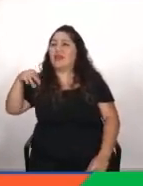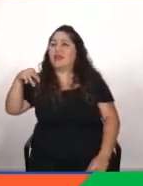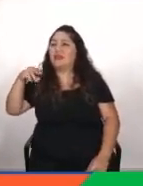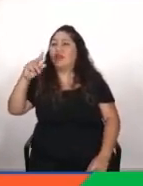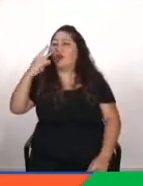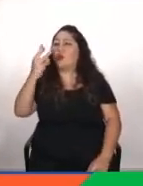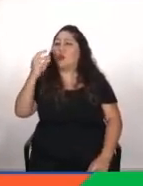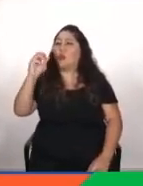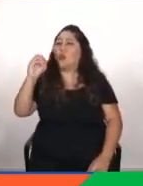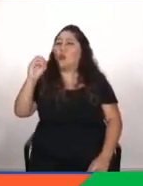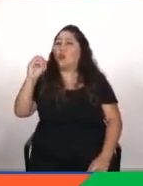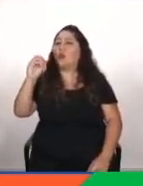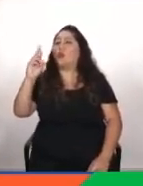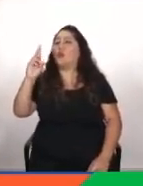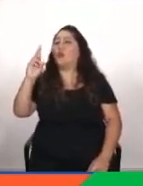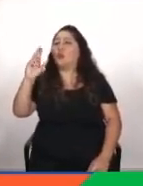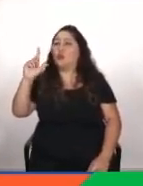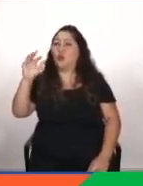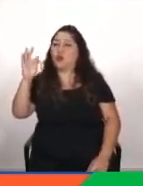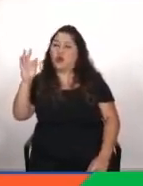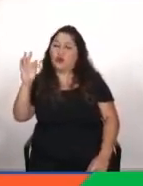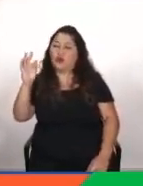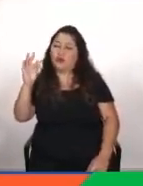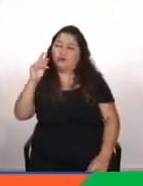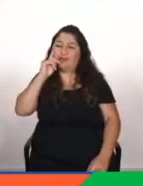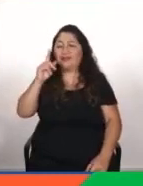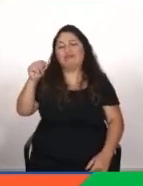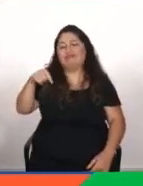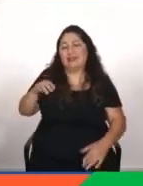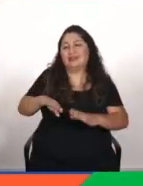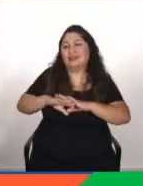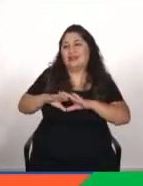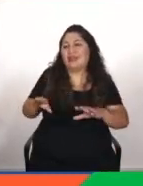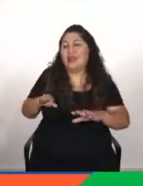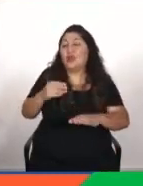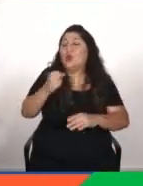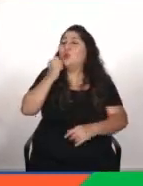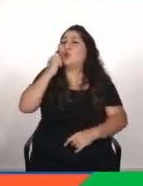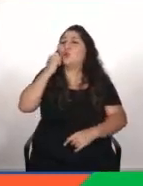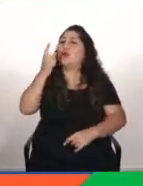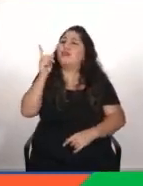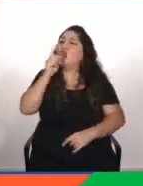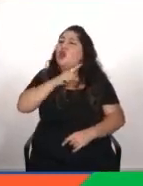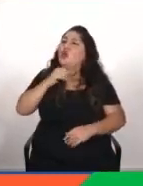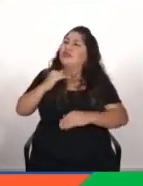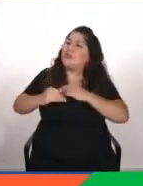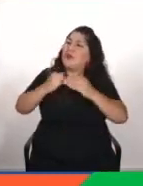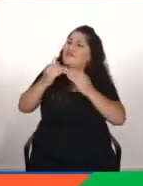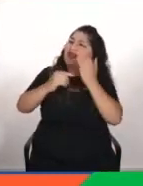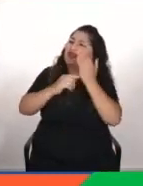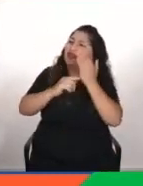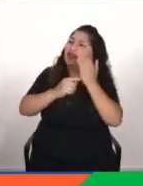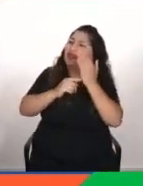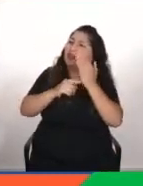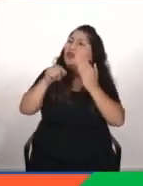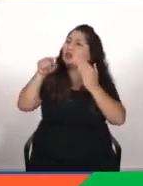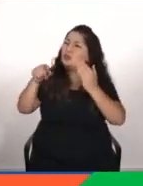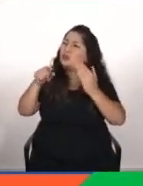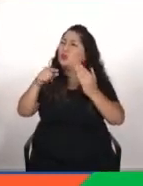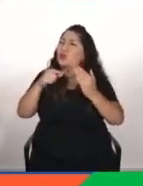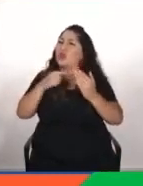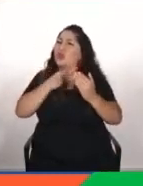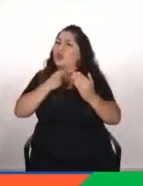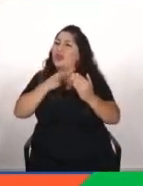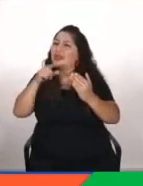hacer una pregunta yo y es qué cosa de todos los últimos avances que se están haciendo cuál es el que te gustaría más que se lograra relacionado con tu campo